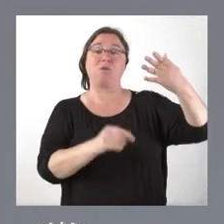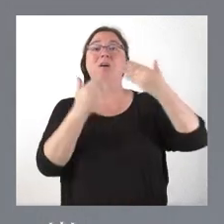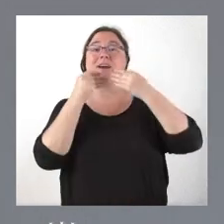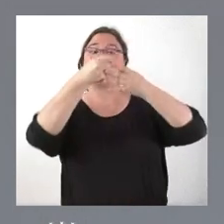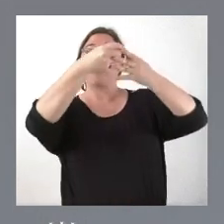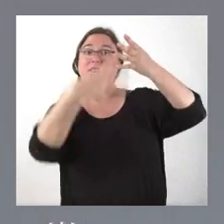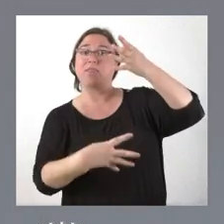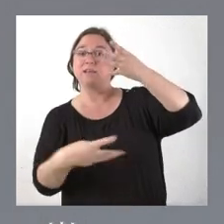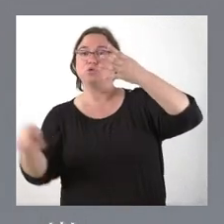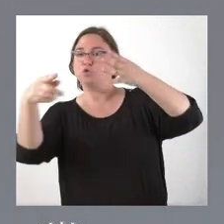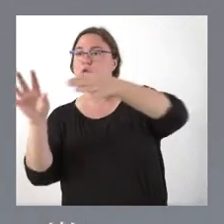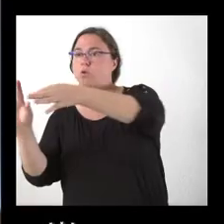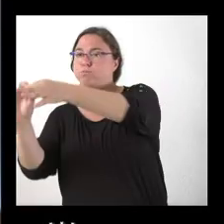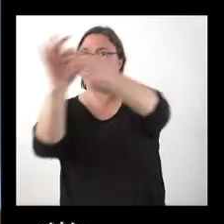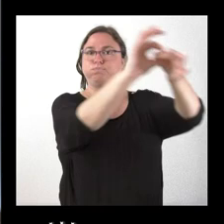declaraciones.